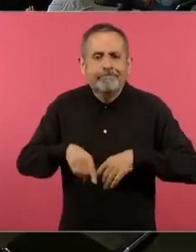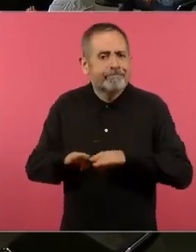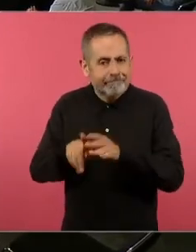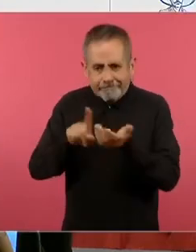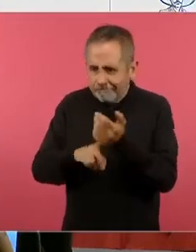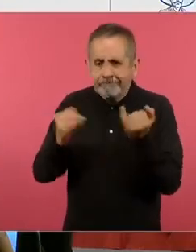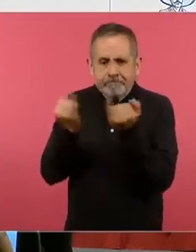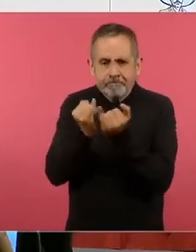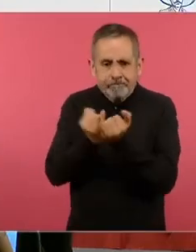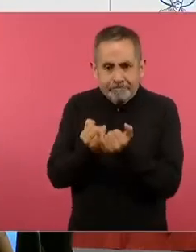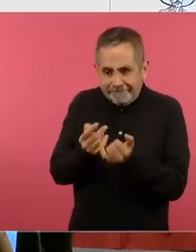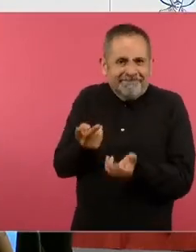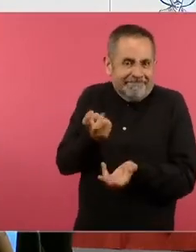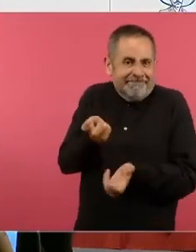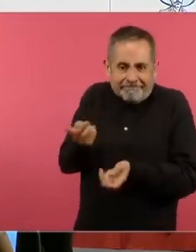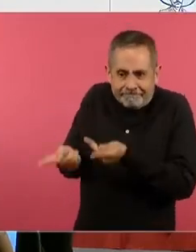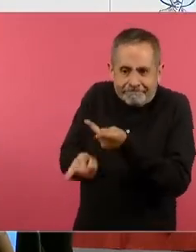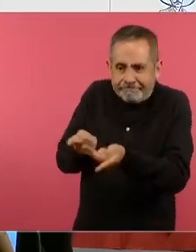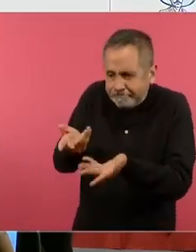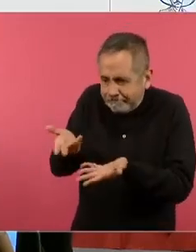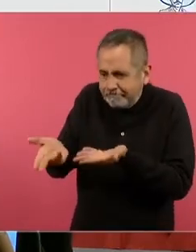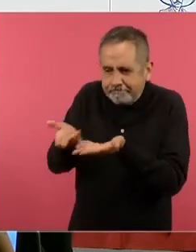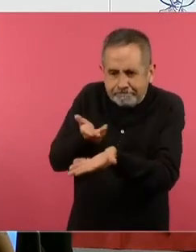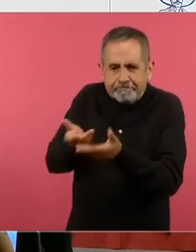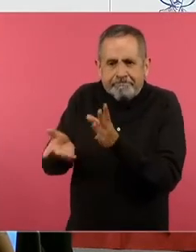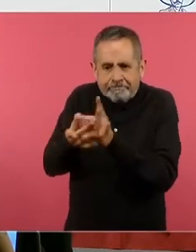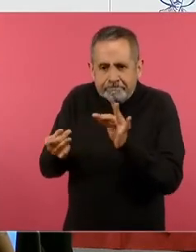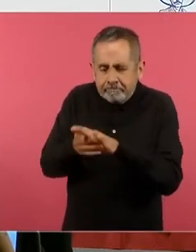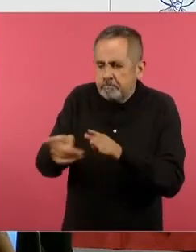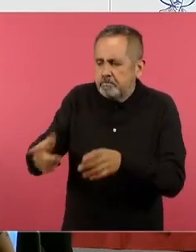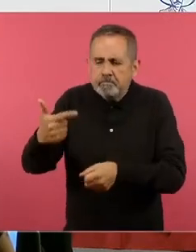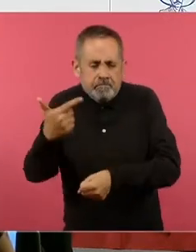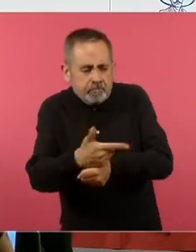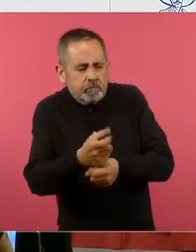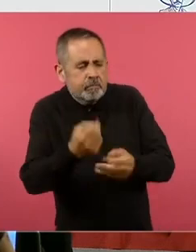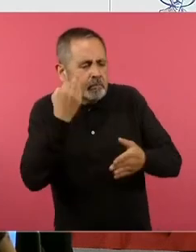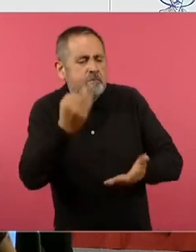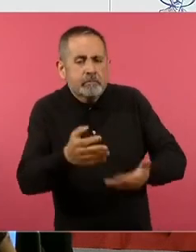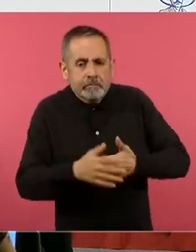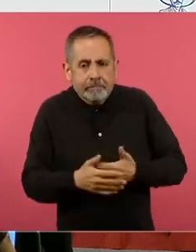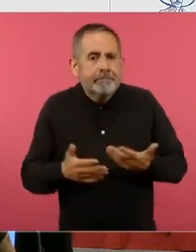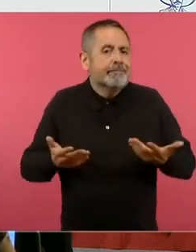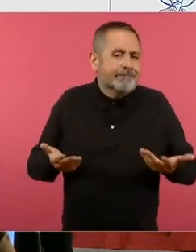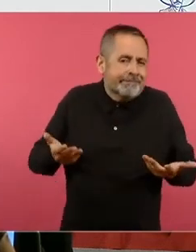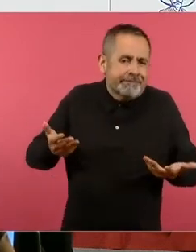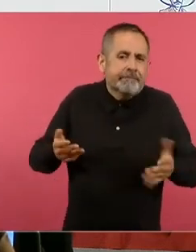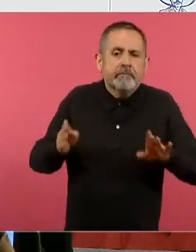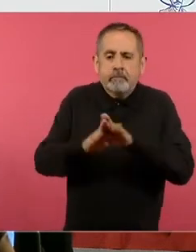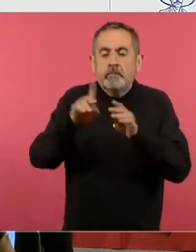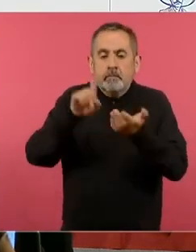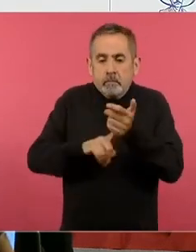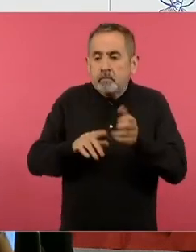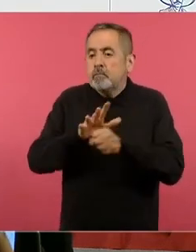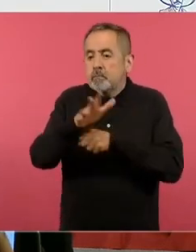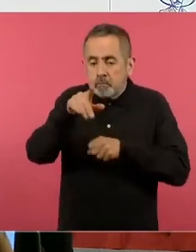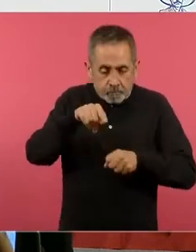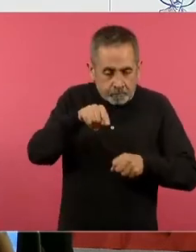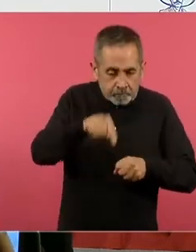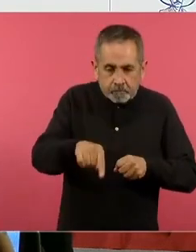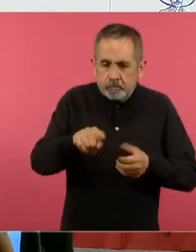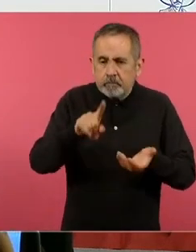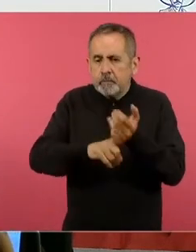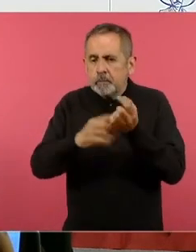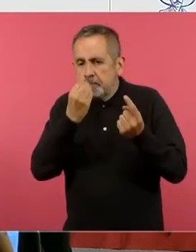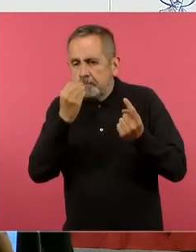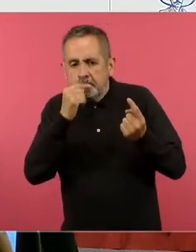que se le puede pedir al niño por una parte que identifique qué elementos o qué alimentos contienen